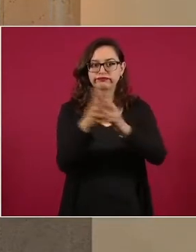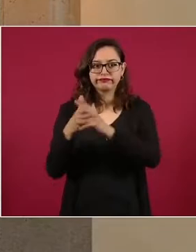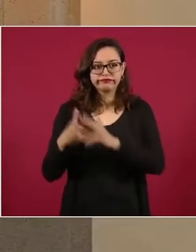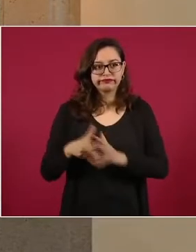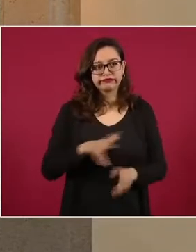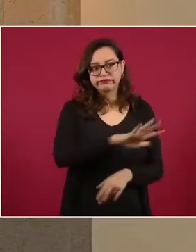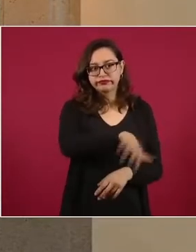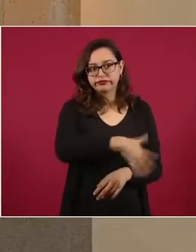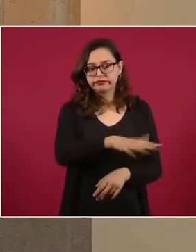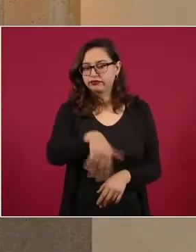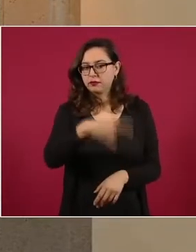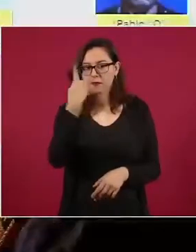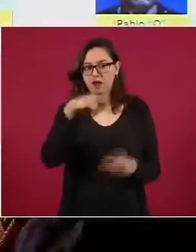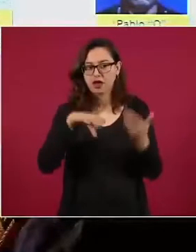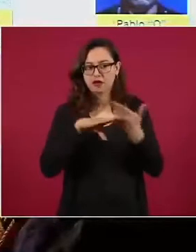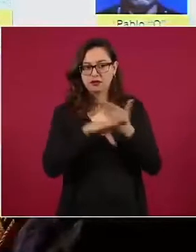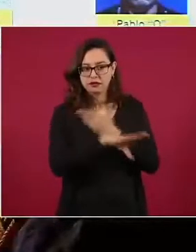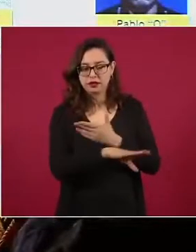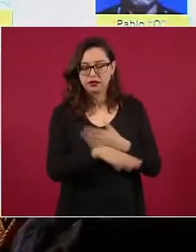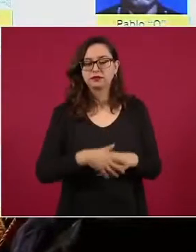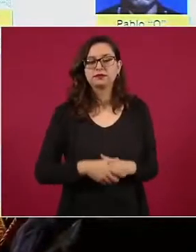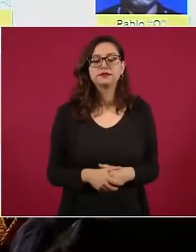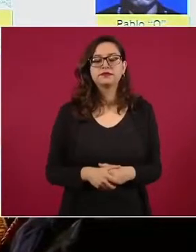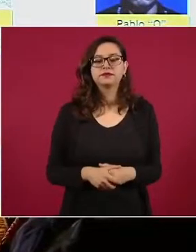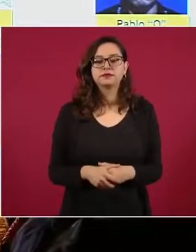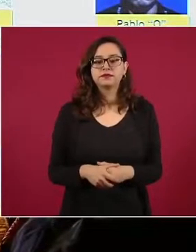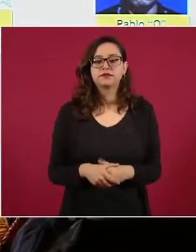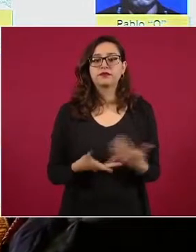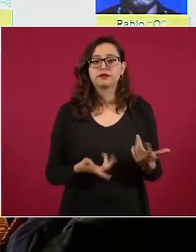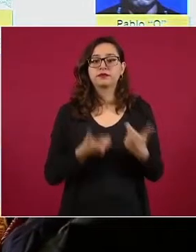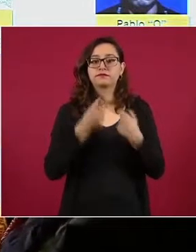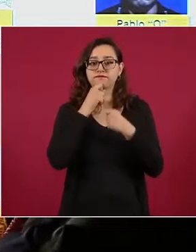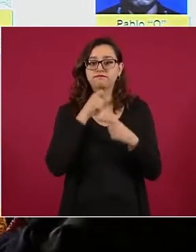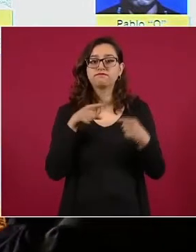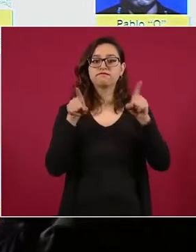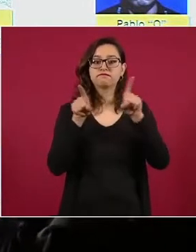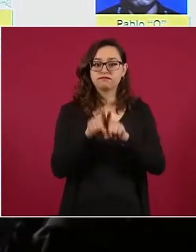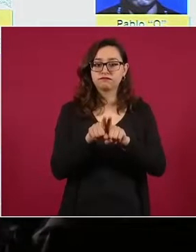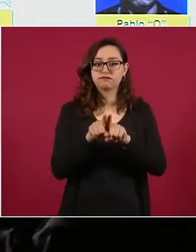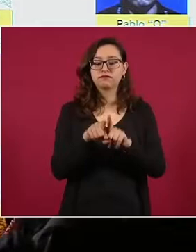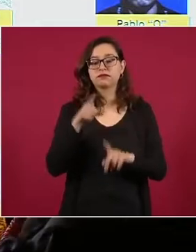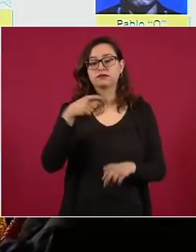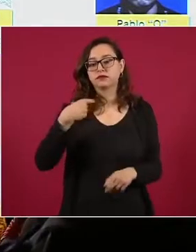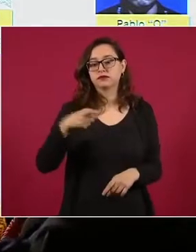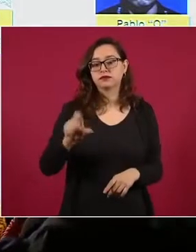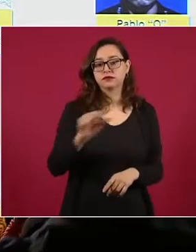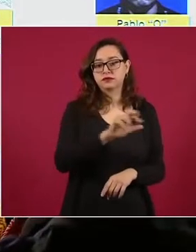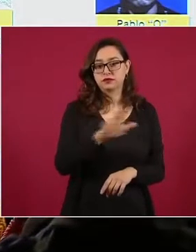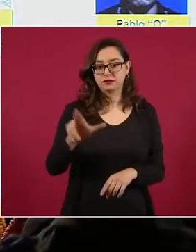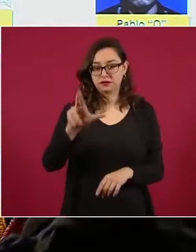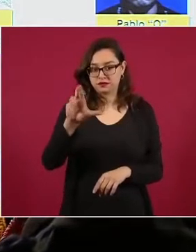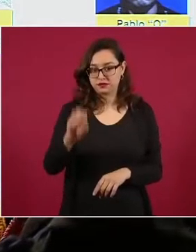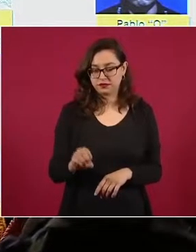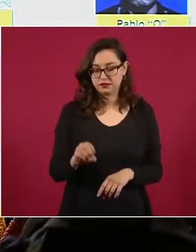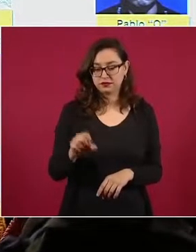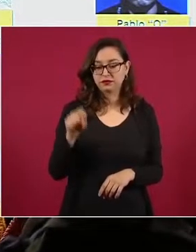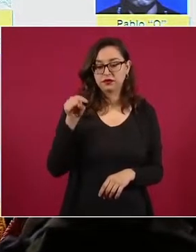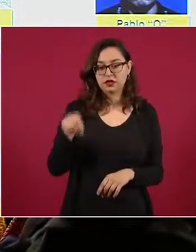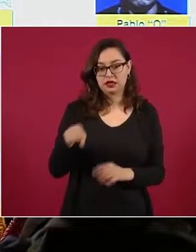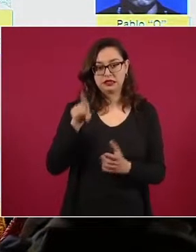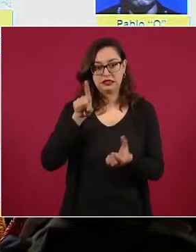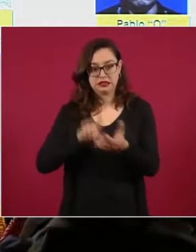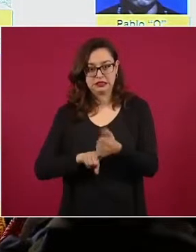También informar que en el caso de persecución criminal en el estado de Quintana Roo, a partir de la